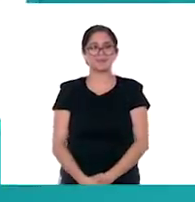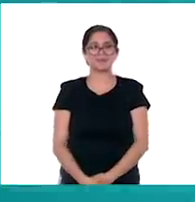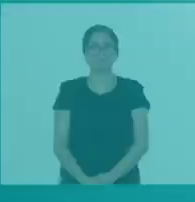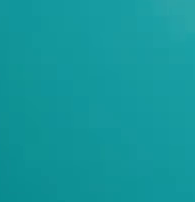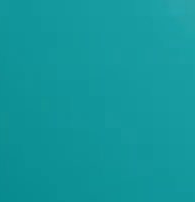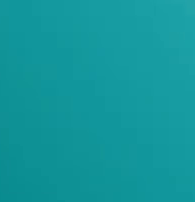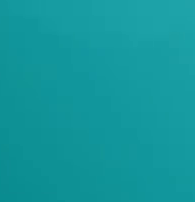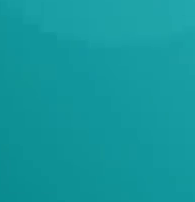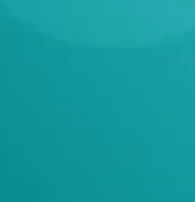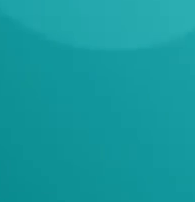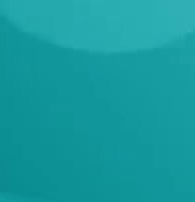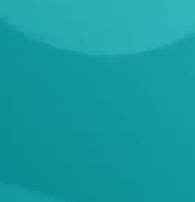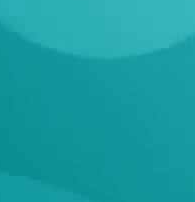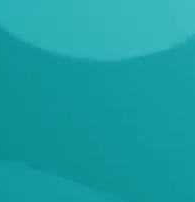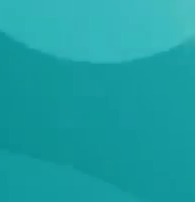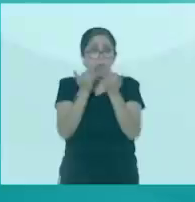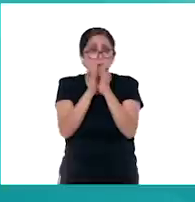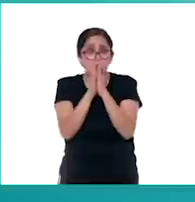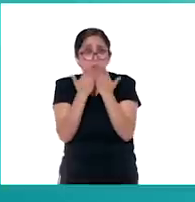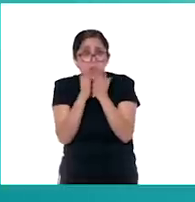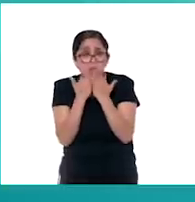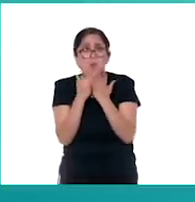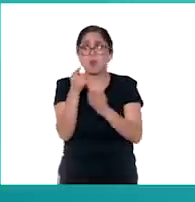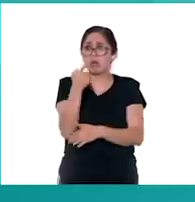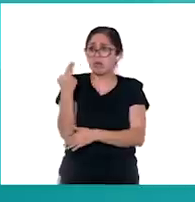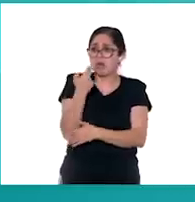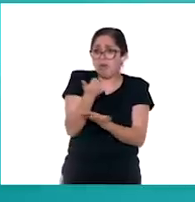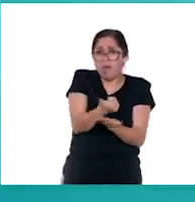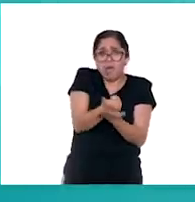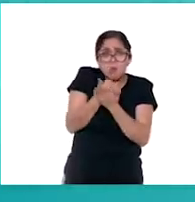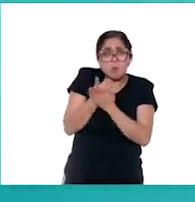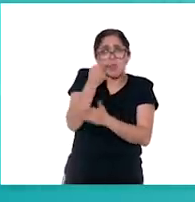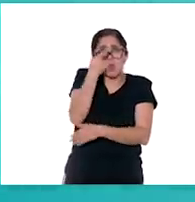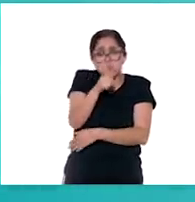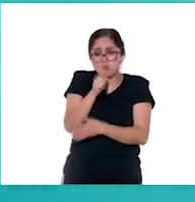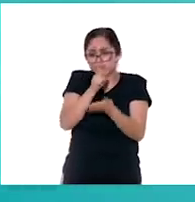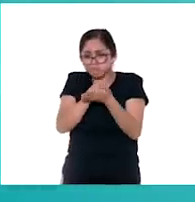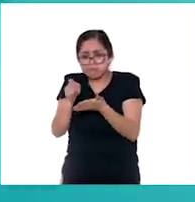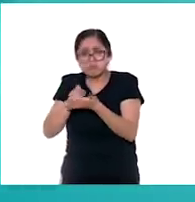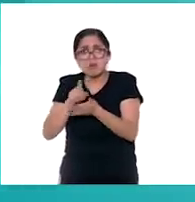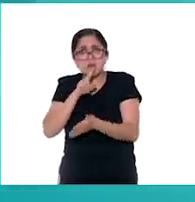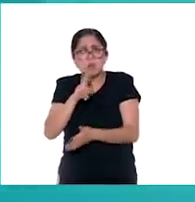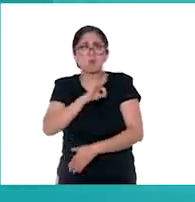Si no tienes el libro de texto o necesitas ayuda para responder las preguntas, ¡contáctanos!